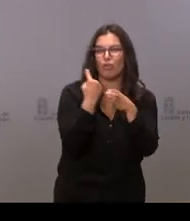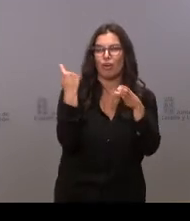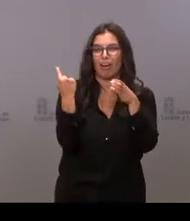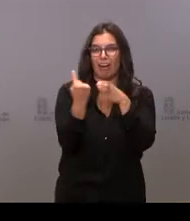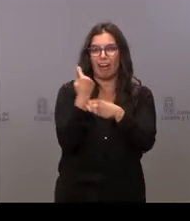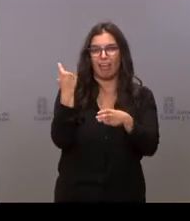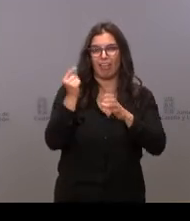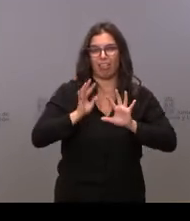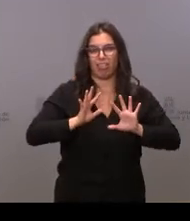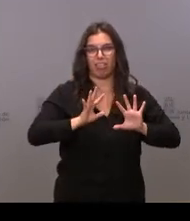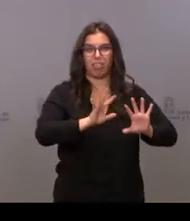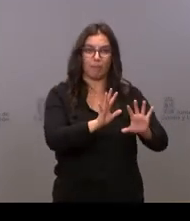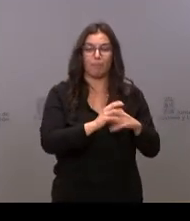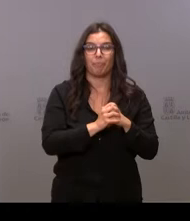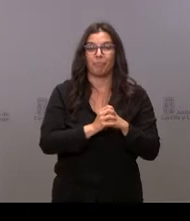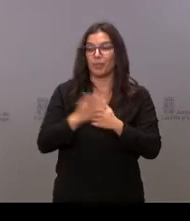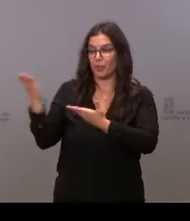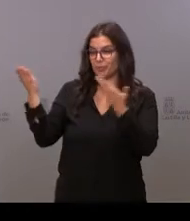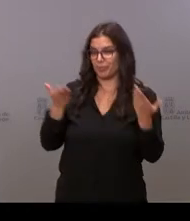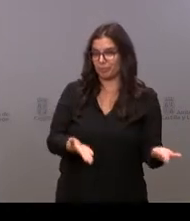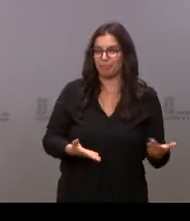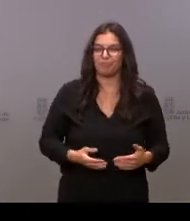deseada y el aislamiento social. Enrique, cuando quiera.